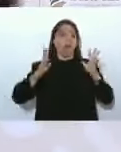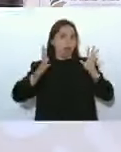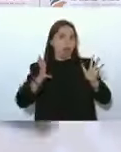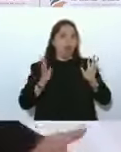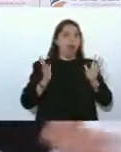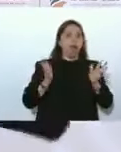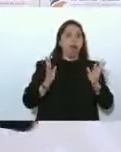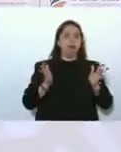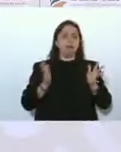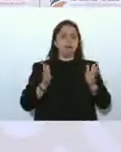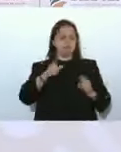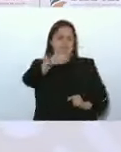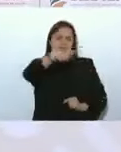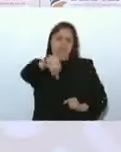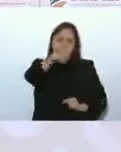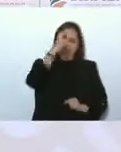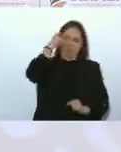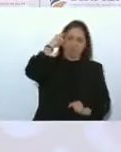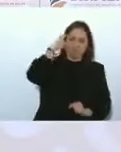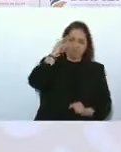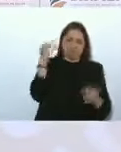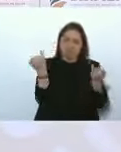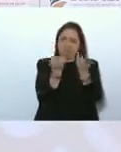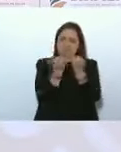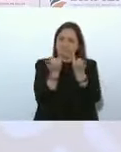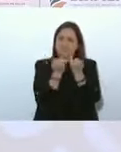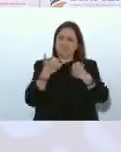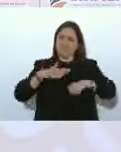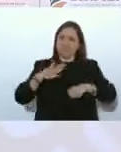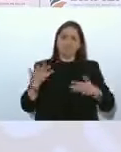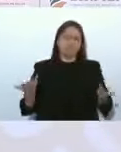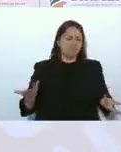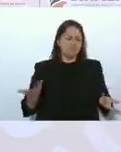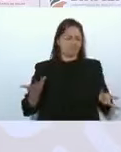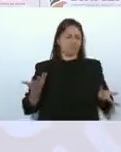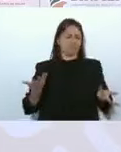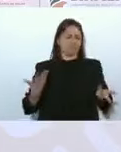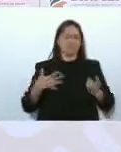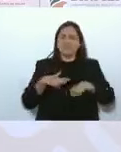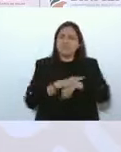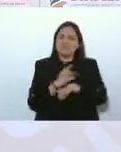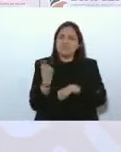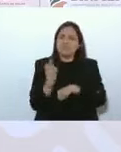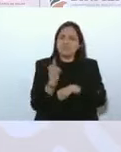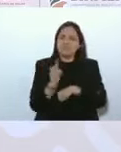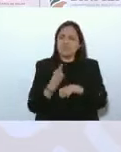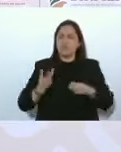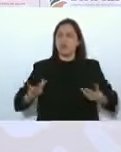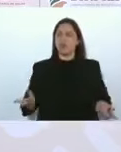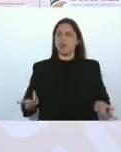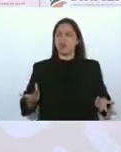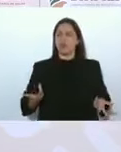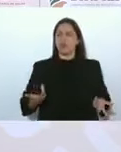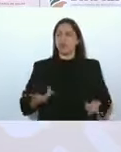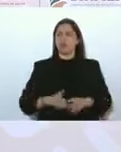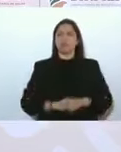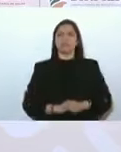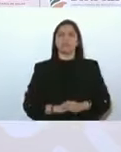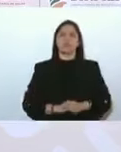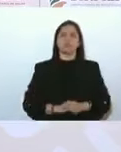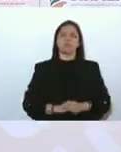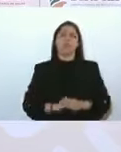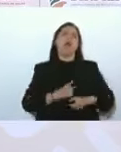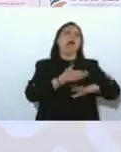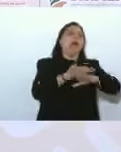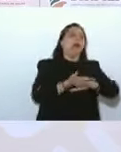por qué también se molestaron, por qué tanto alboroto, por por qué tanta bulla, por